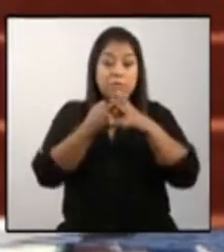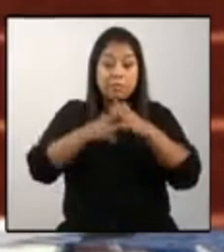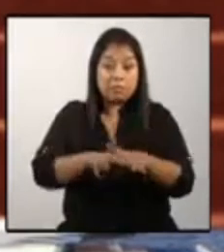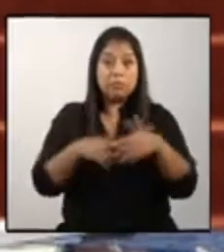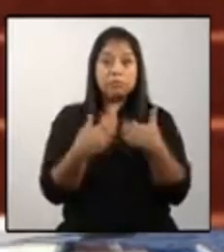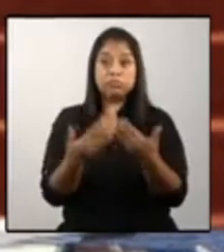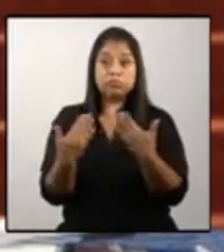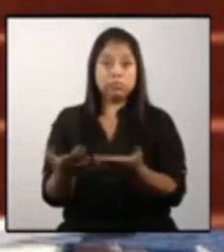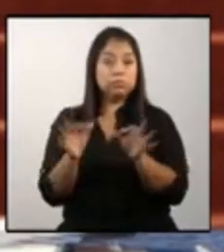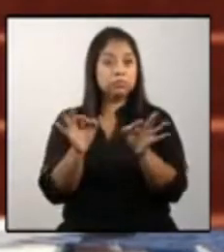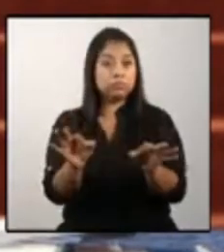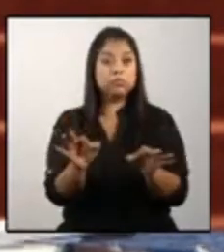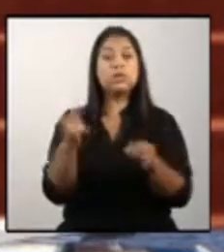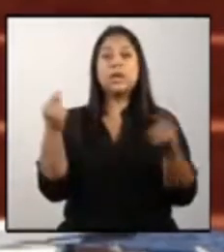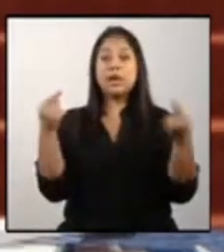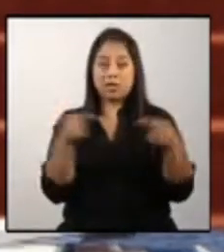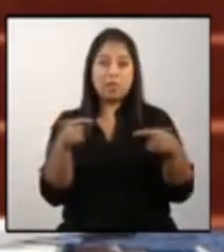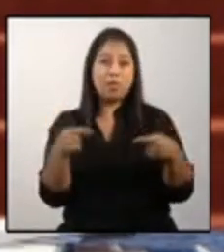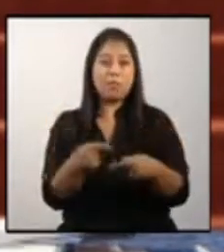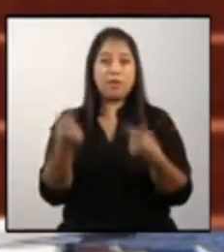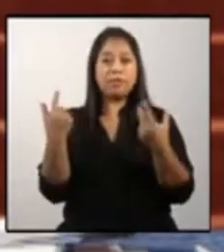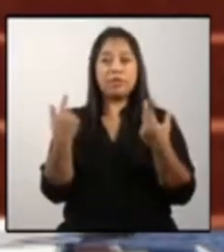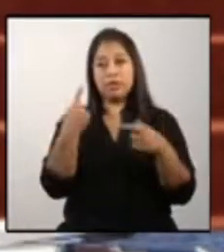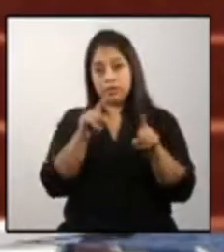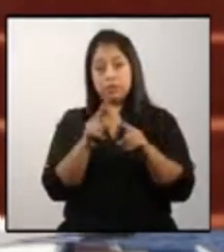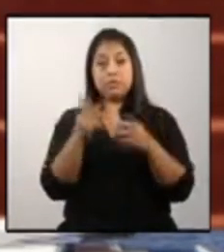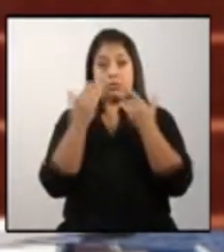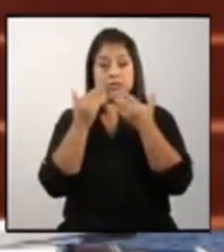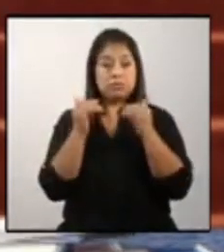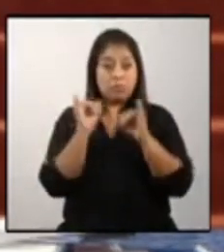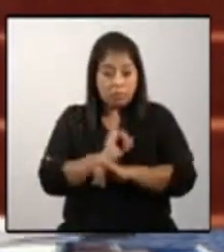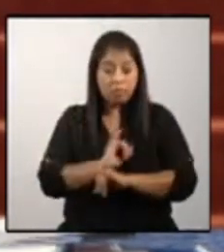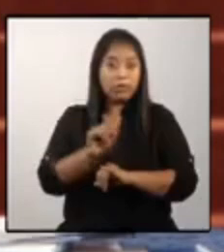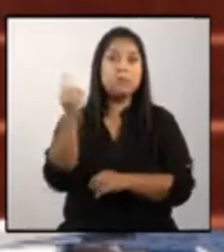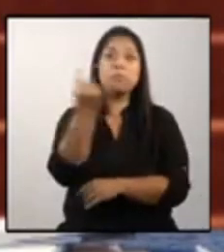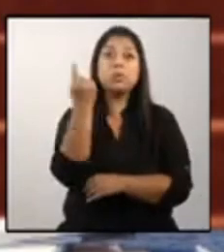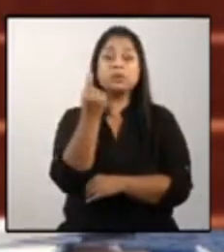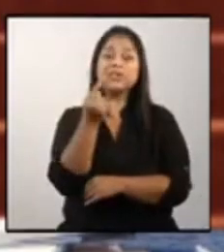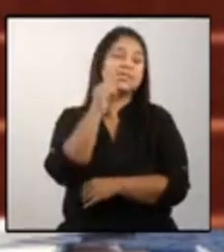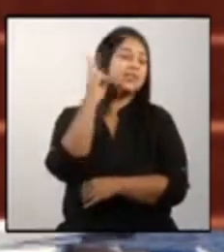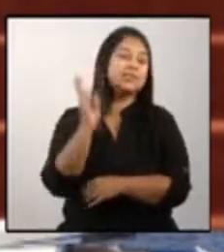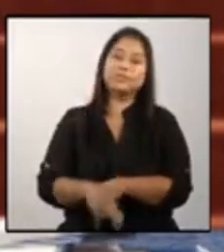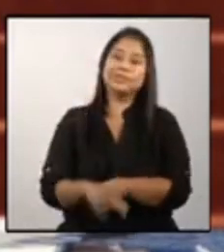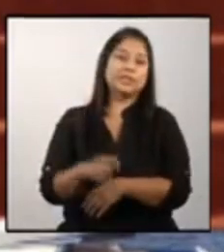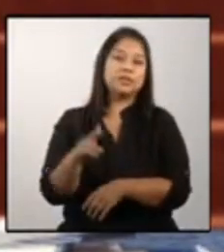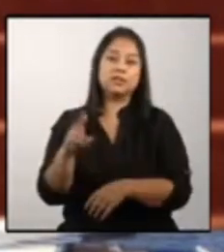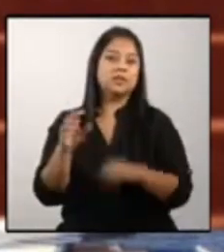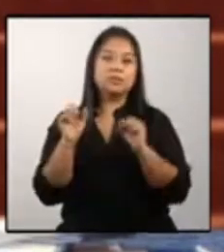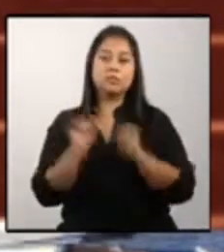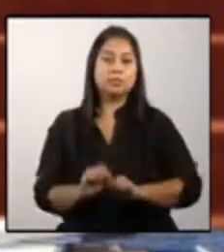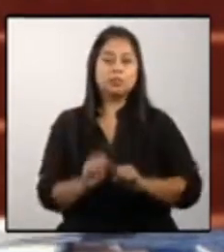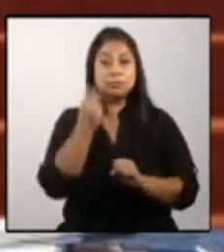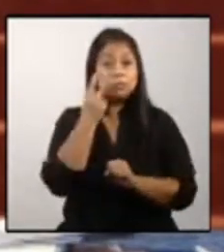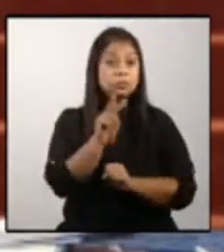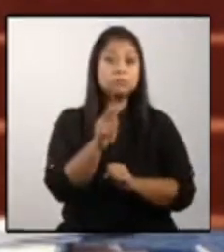declarar el combate a la desnutrición como una prioridad nacional, nunca vamos a poder ver